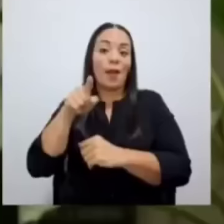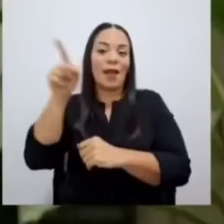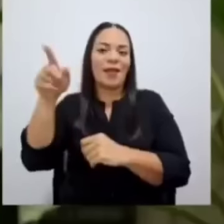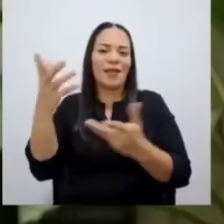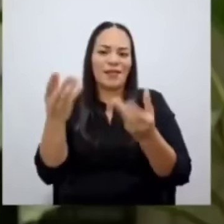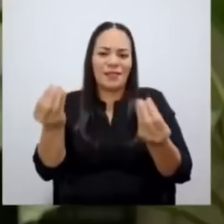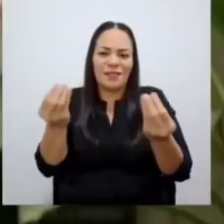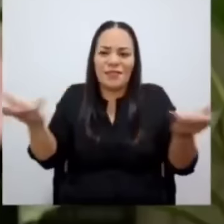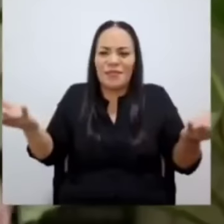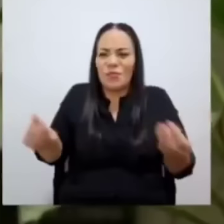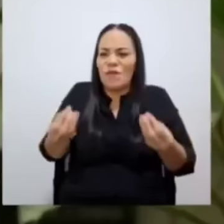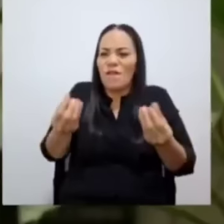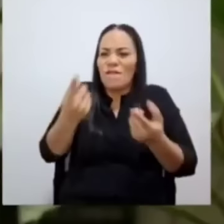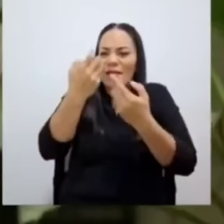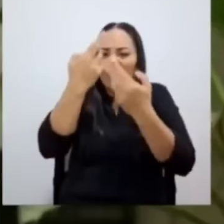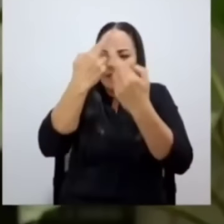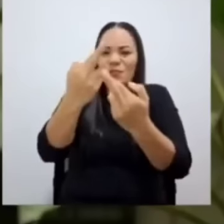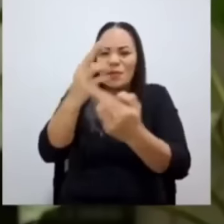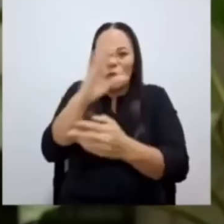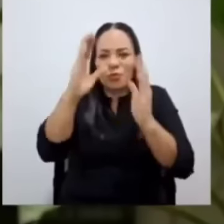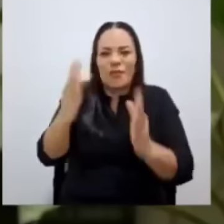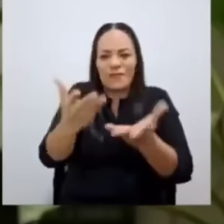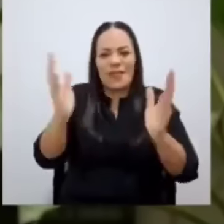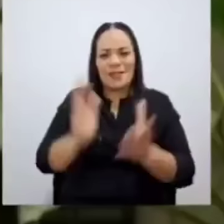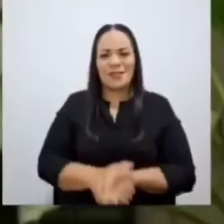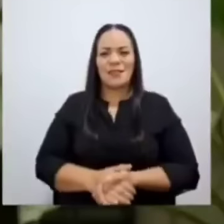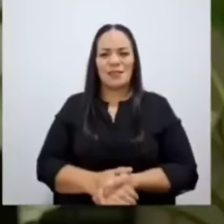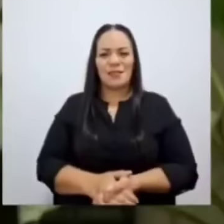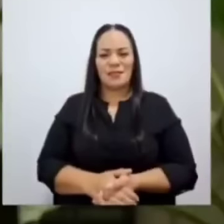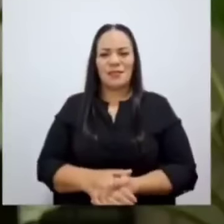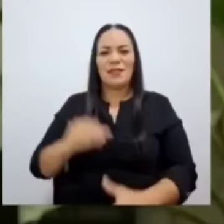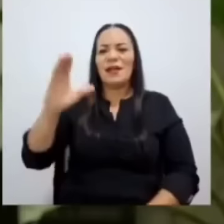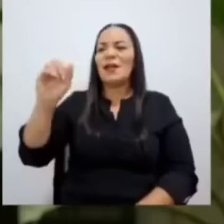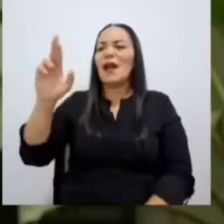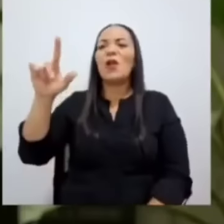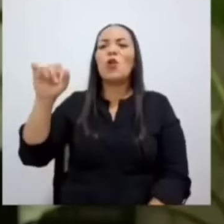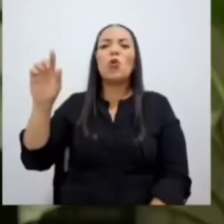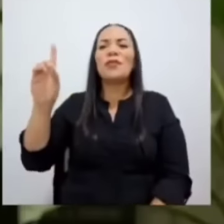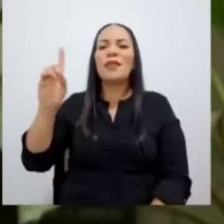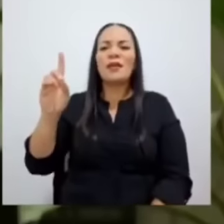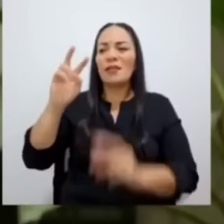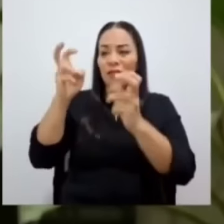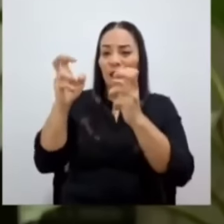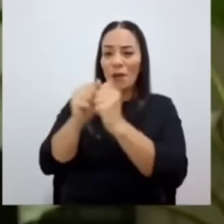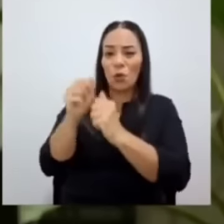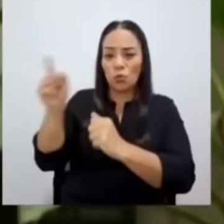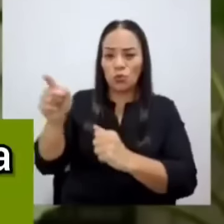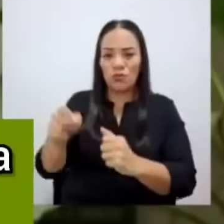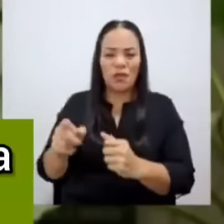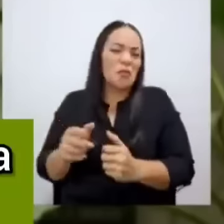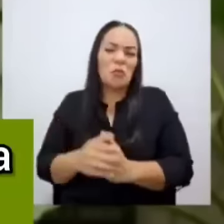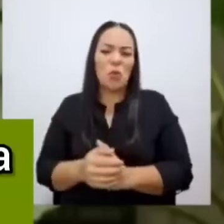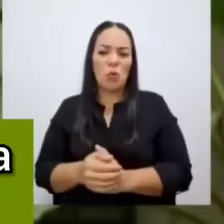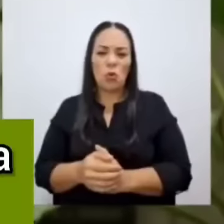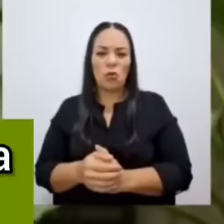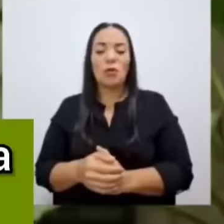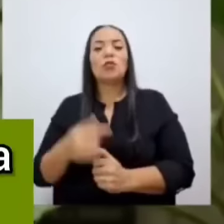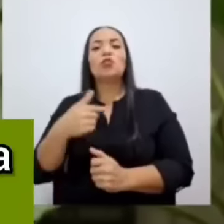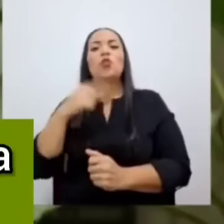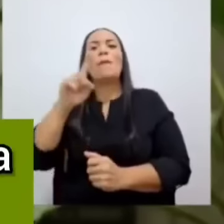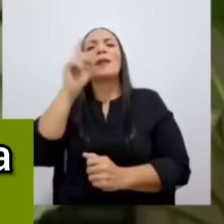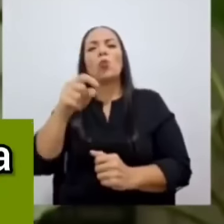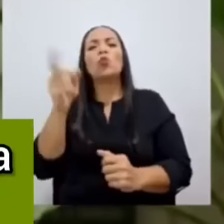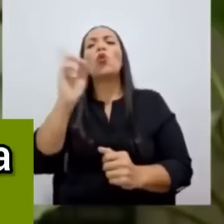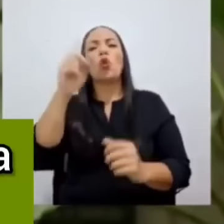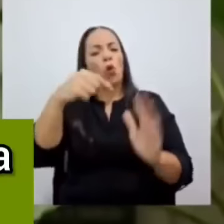falta de respeto a los ticos. Pero, don Carlos, el tema no es con usted. Yo pregunto, ¿dónde está